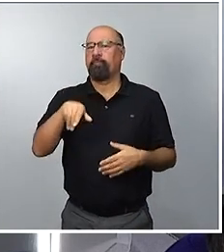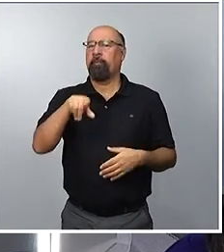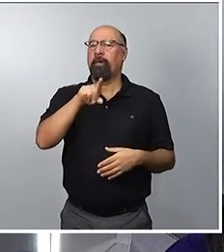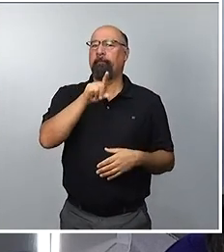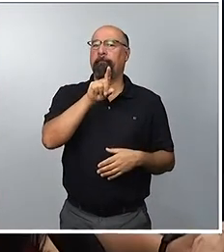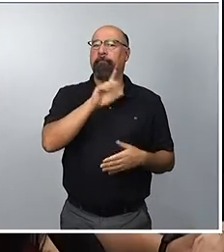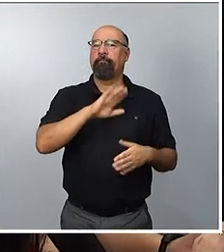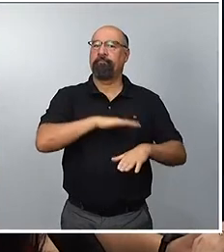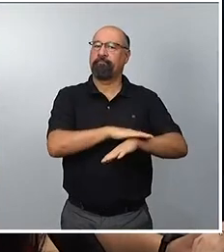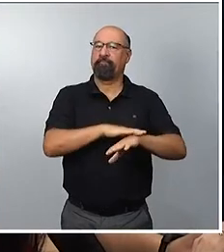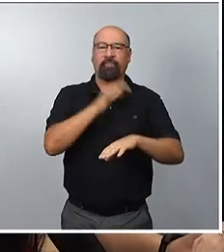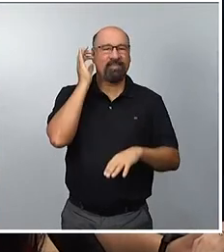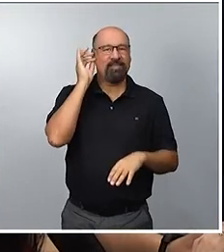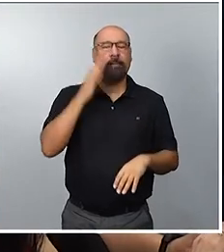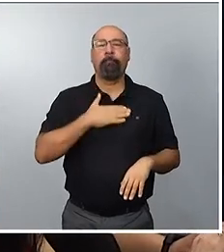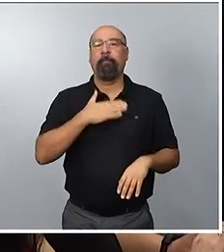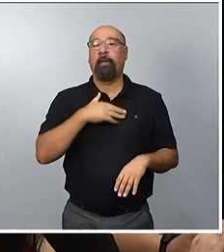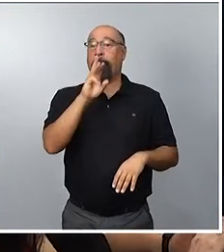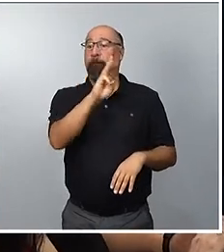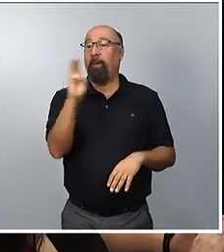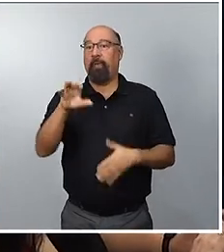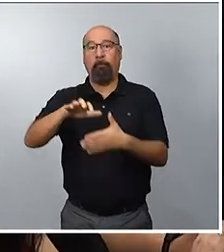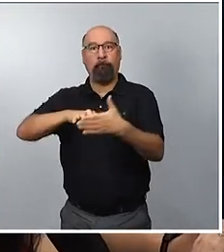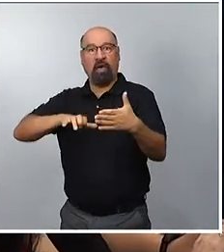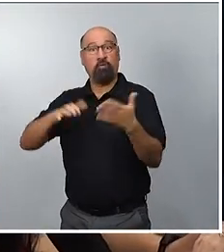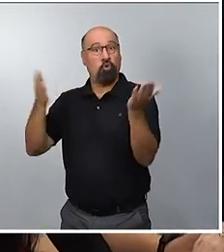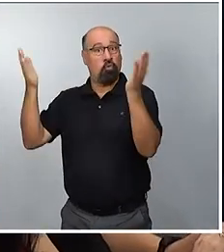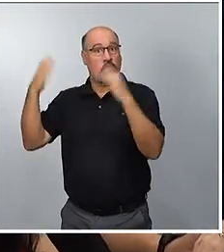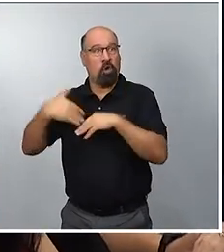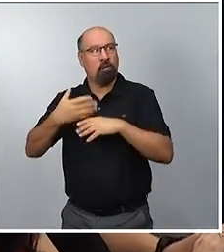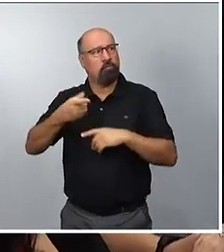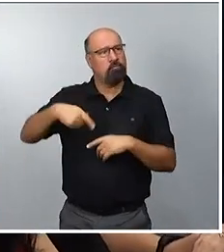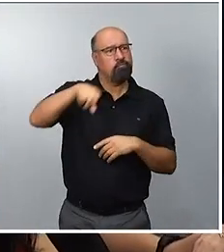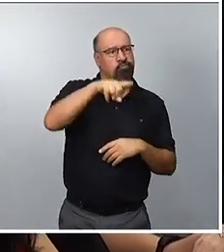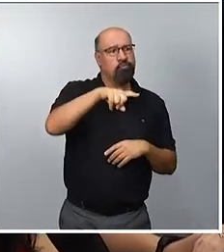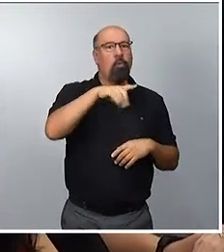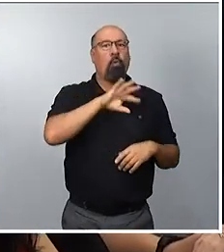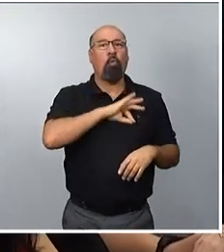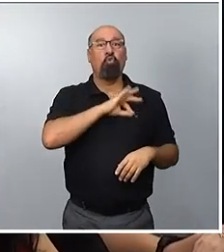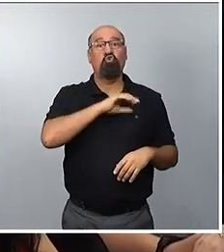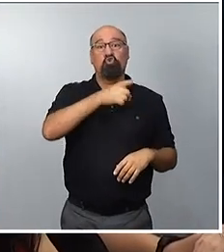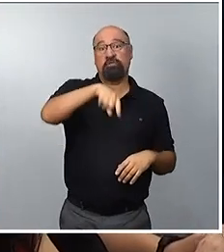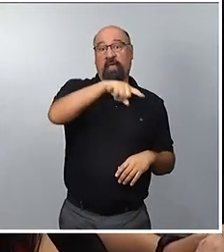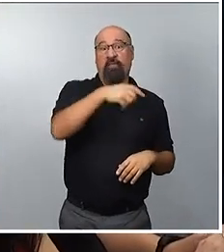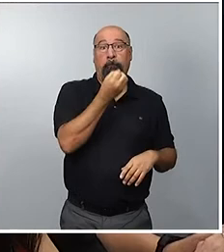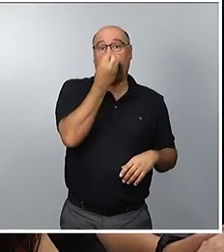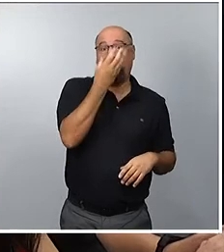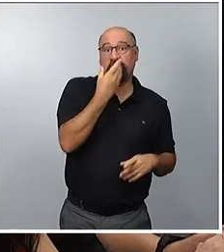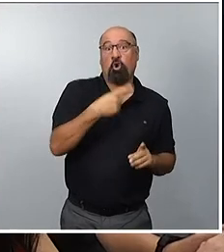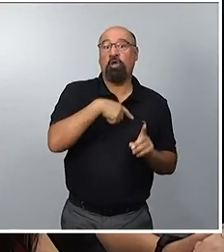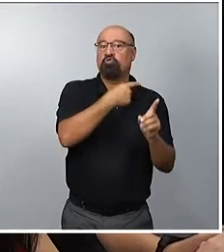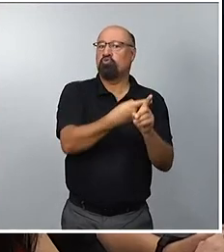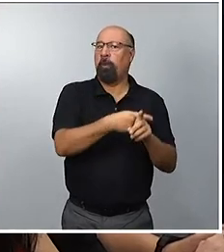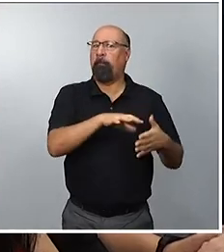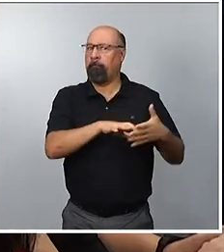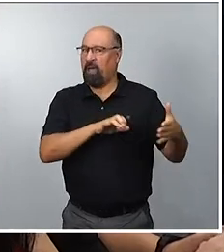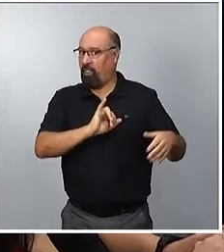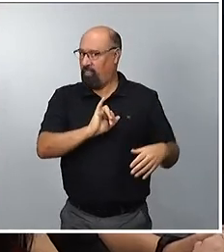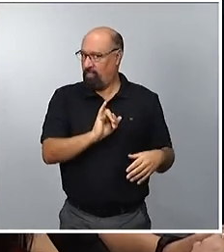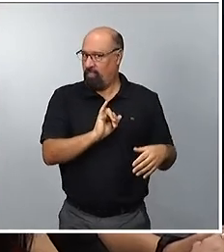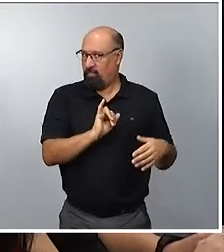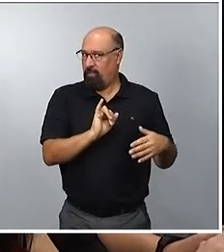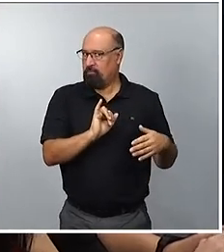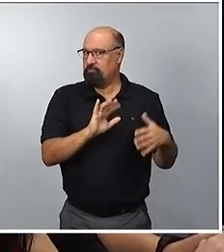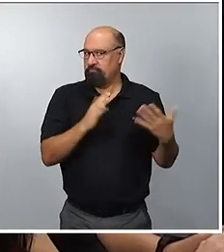preguntarle si ustedes cuentan ya con esa mayoría, si creen que es una investidura fallida y quieren acelerar los tiempos, porque tienen ya esa